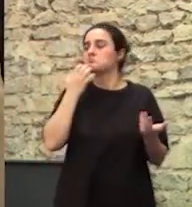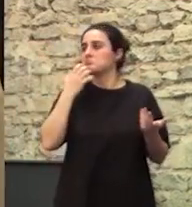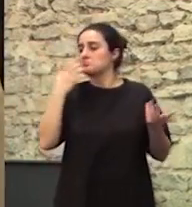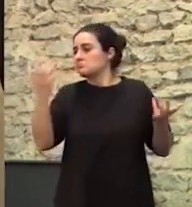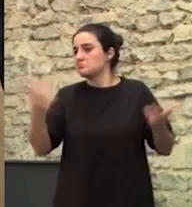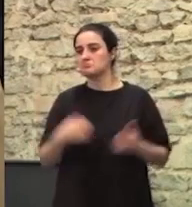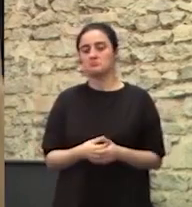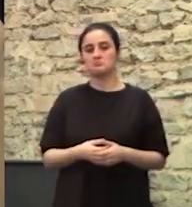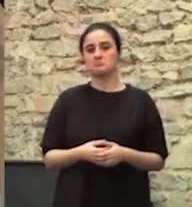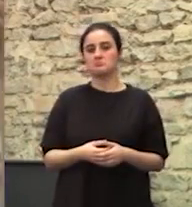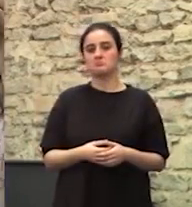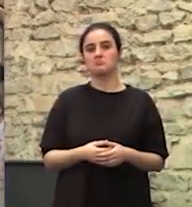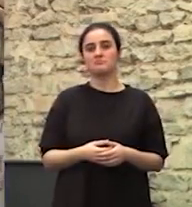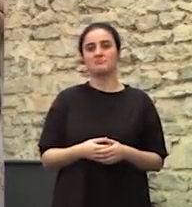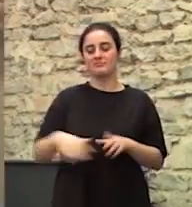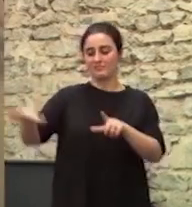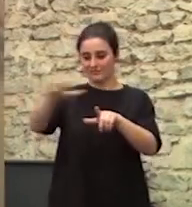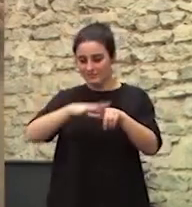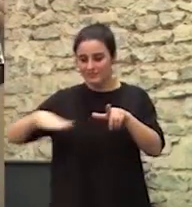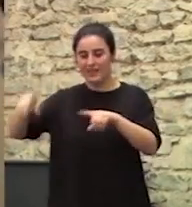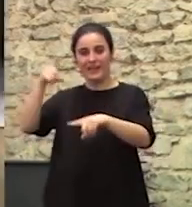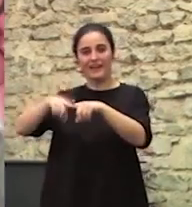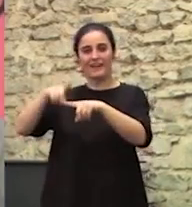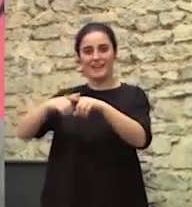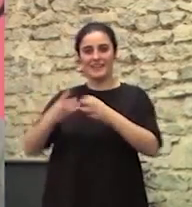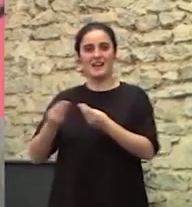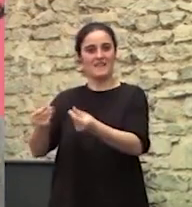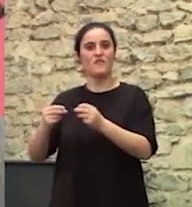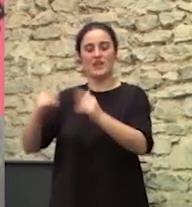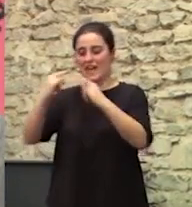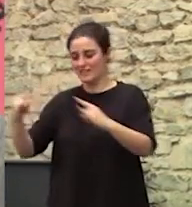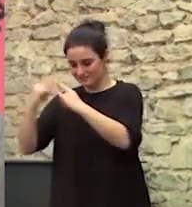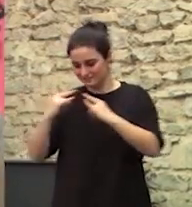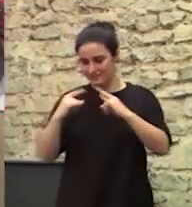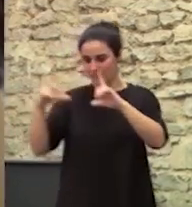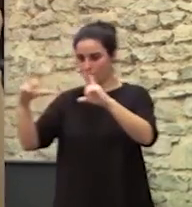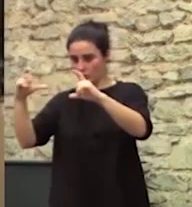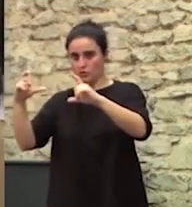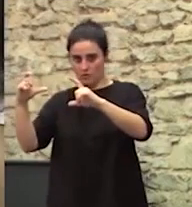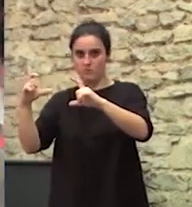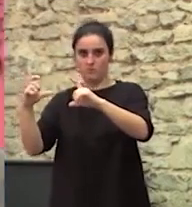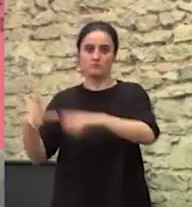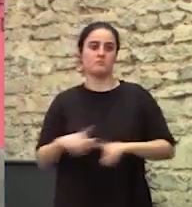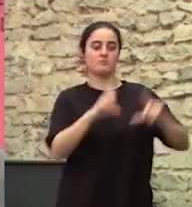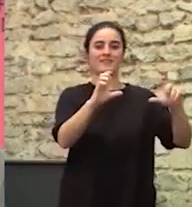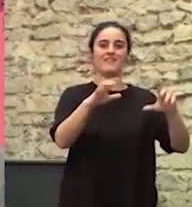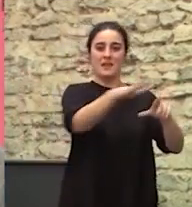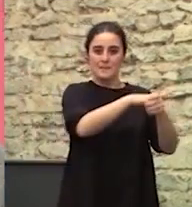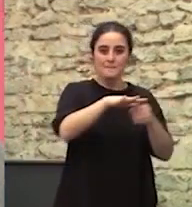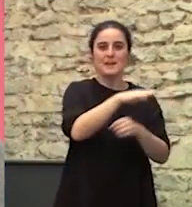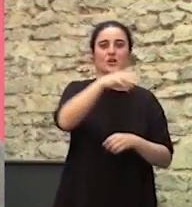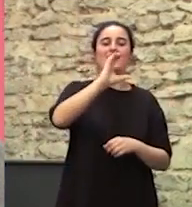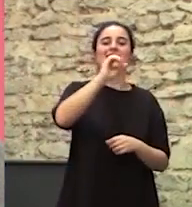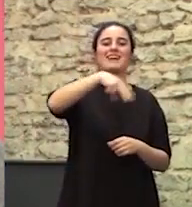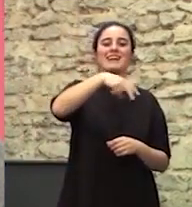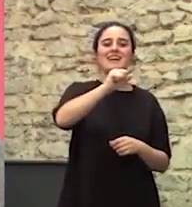De cualquiera de los campos de Grecia Donde están los refugiados Y ponéis una foto de la cañada real Que está